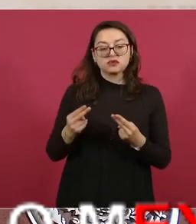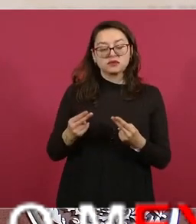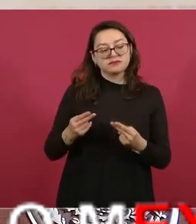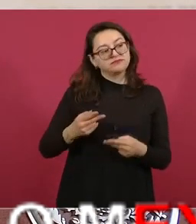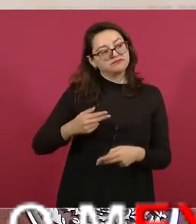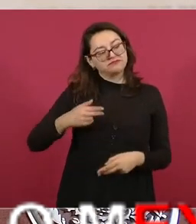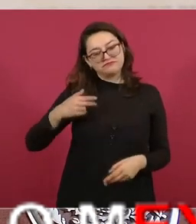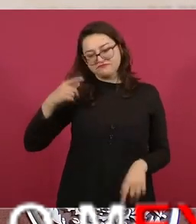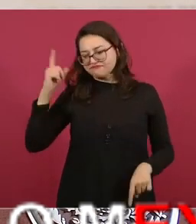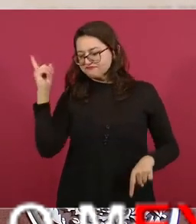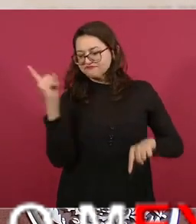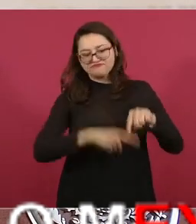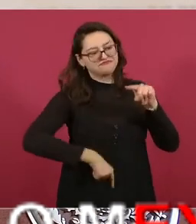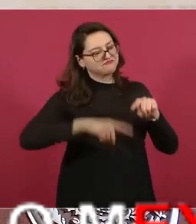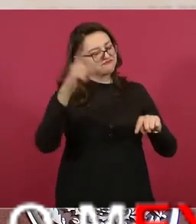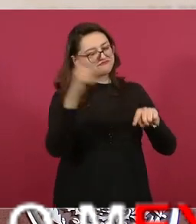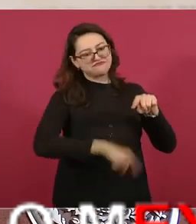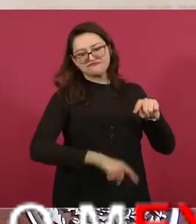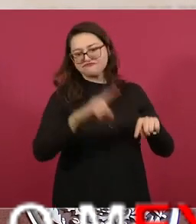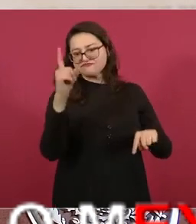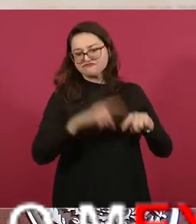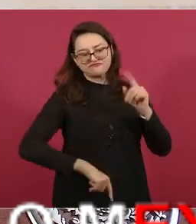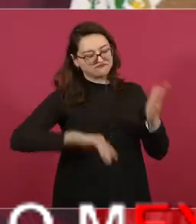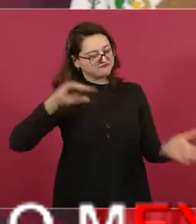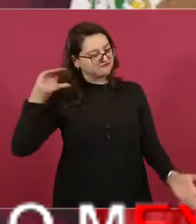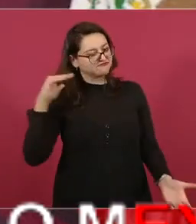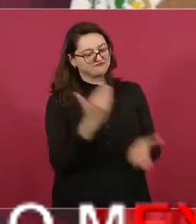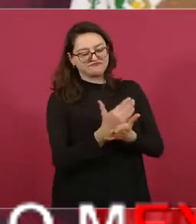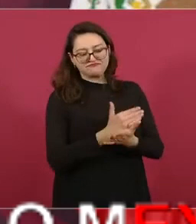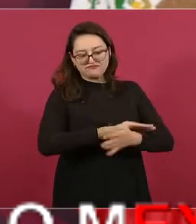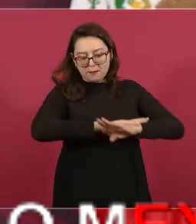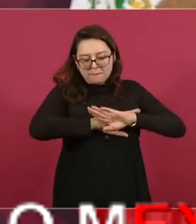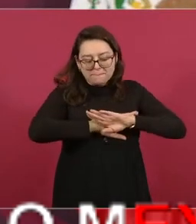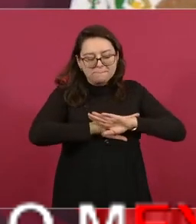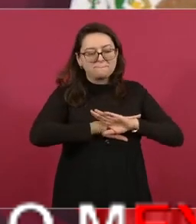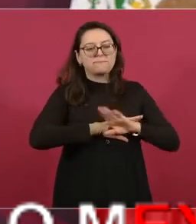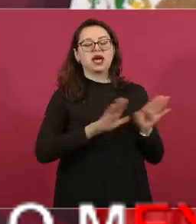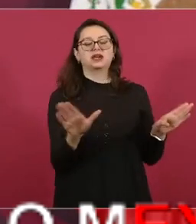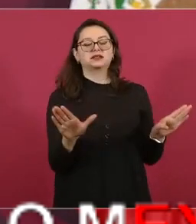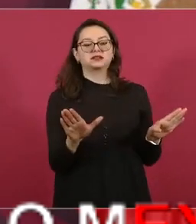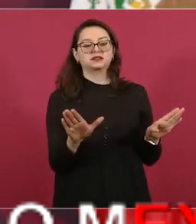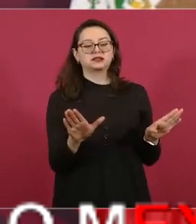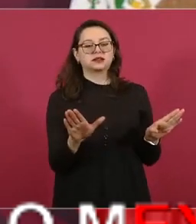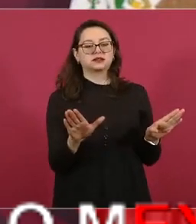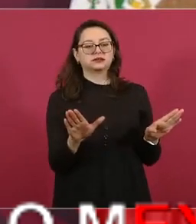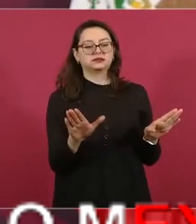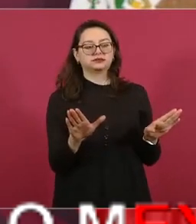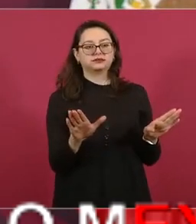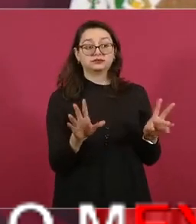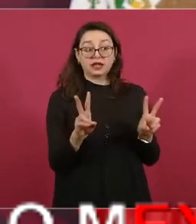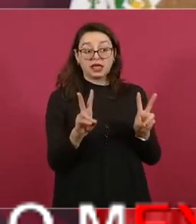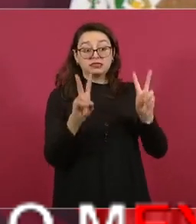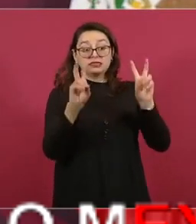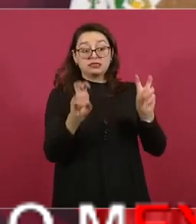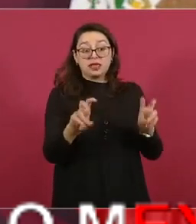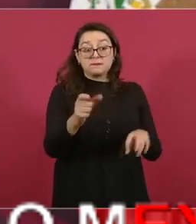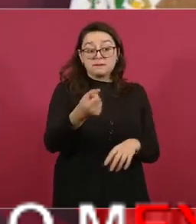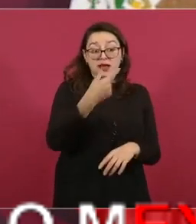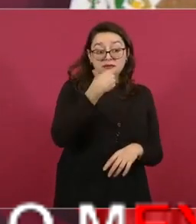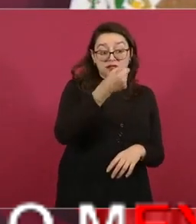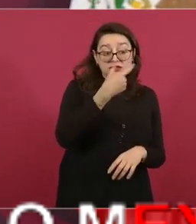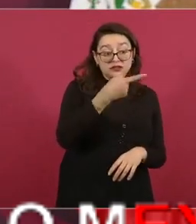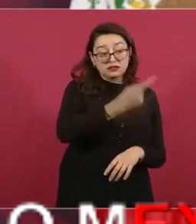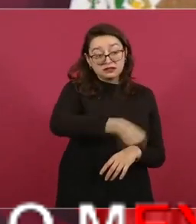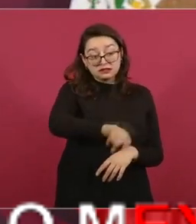una tremenda corrupción que había con lo de la compra de